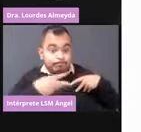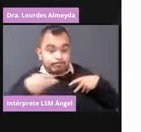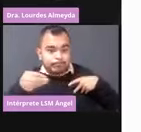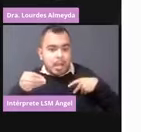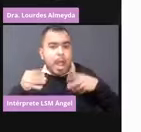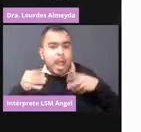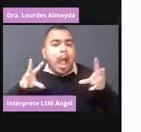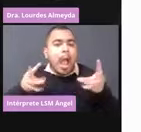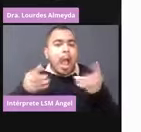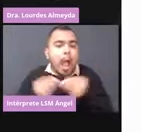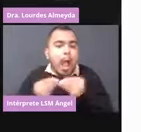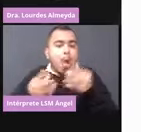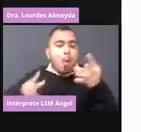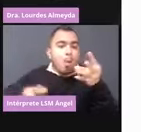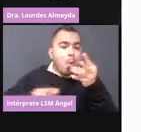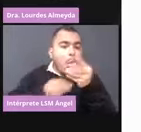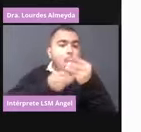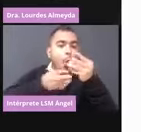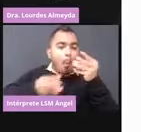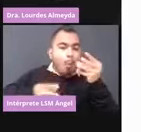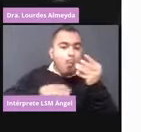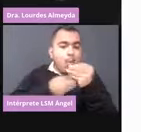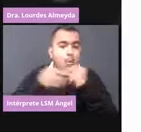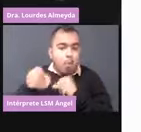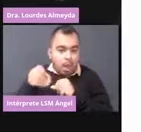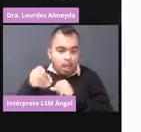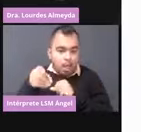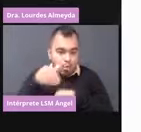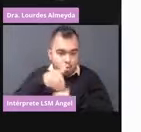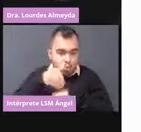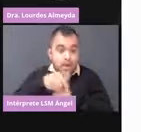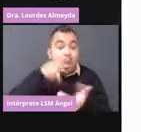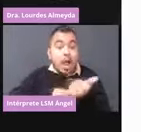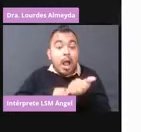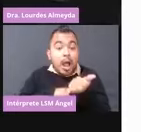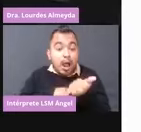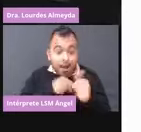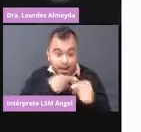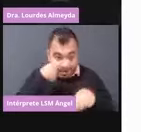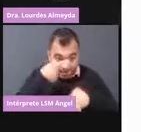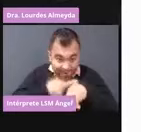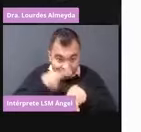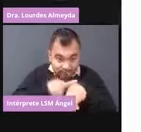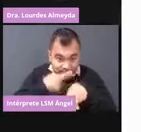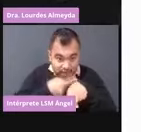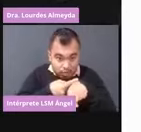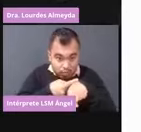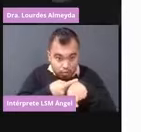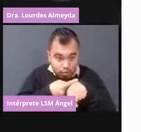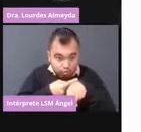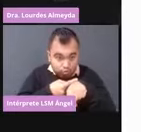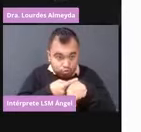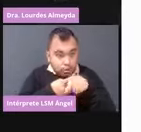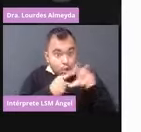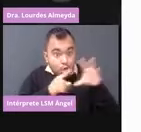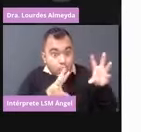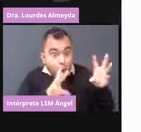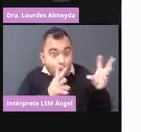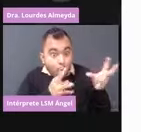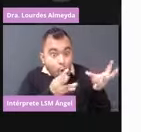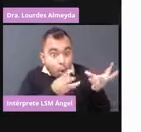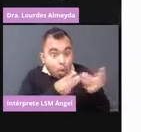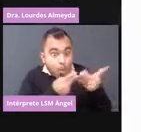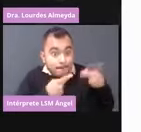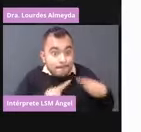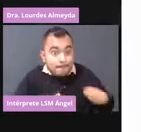decir que los enfermos los dividimos entre el total de población de Benito Juárez y nos da